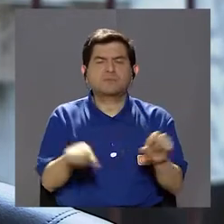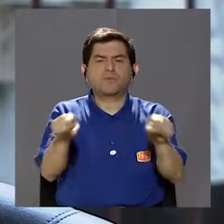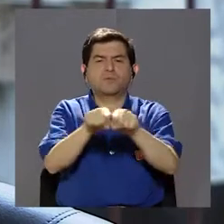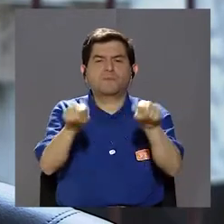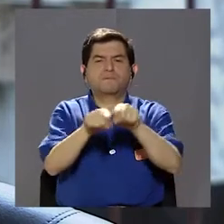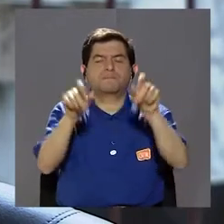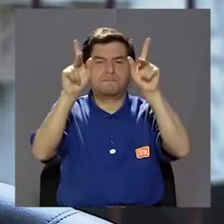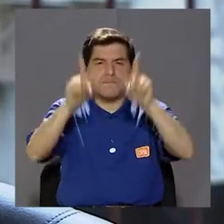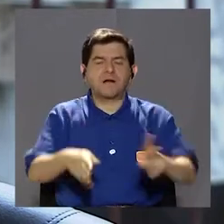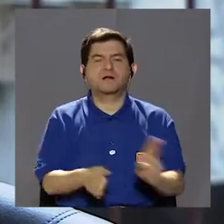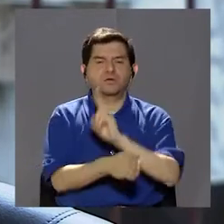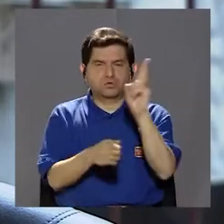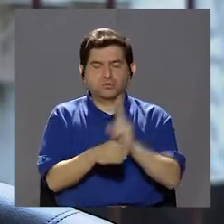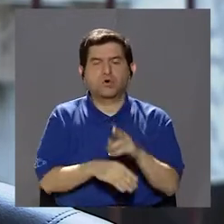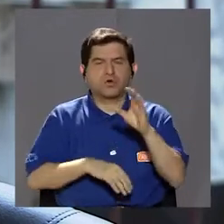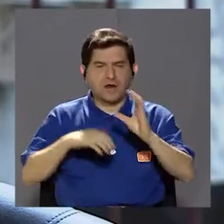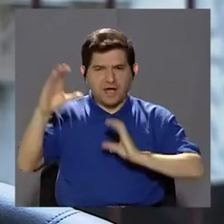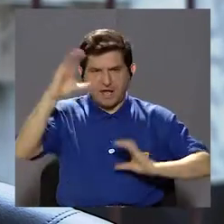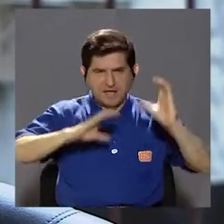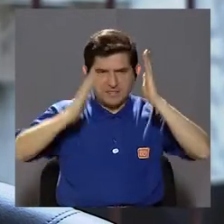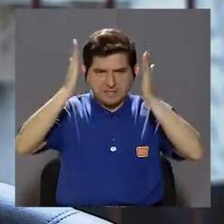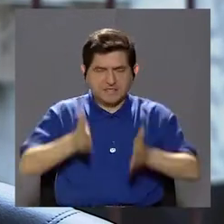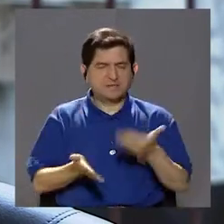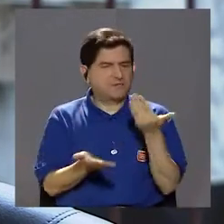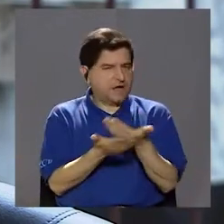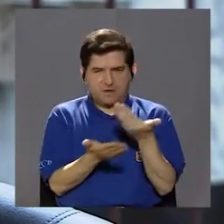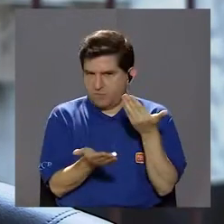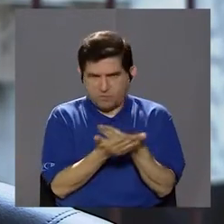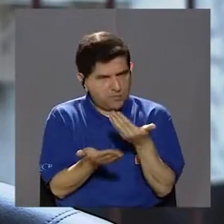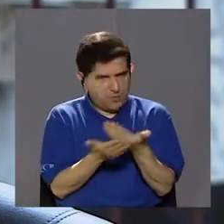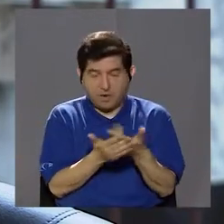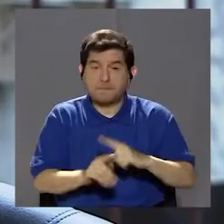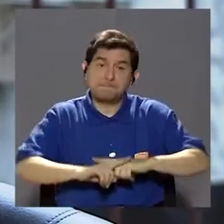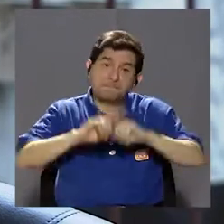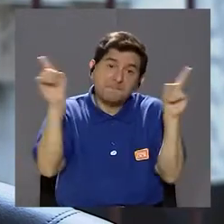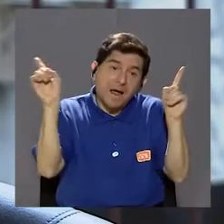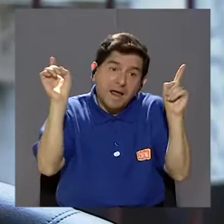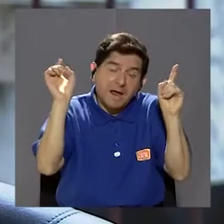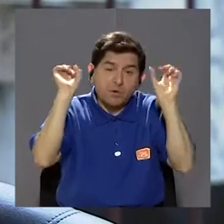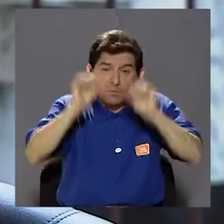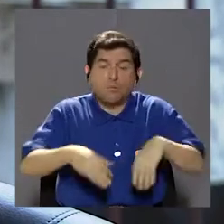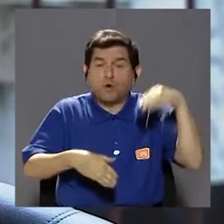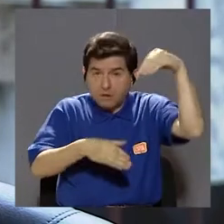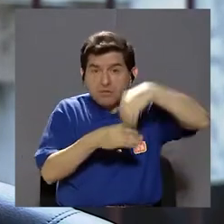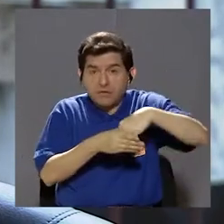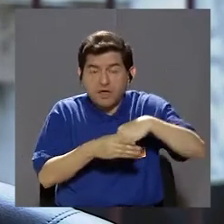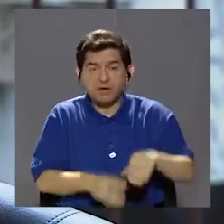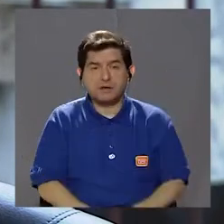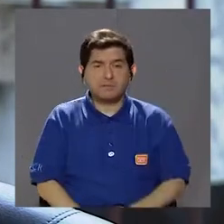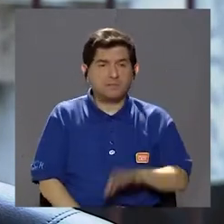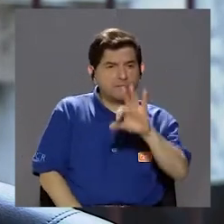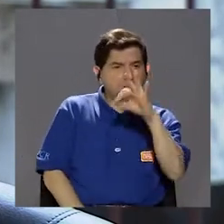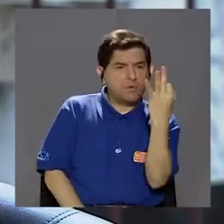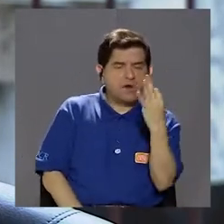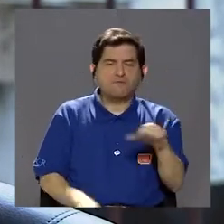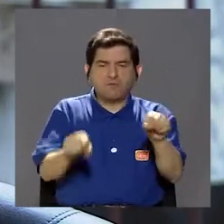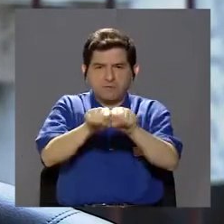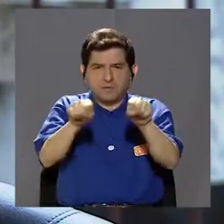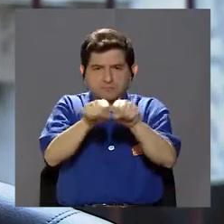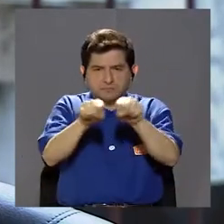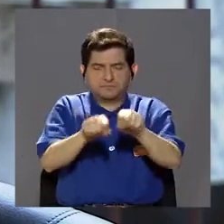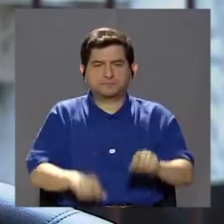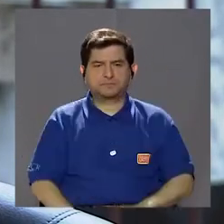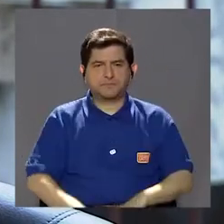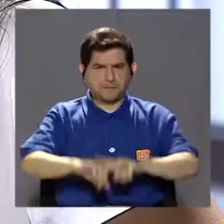tipo de calzado que usa la persona, científicamente no está demostrado que sea así, pero podríamos incluirlo por la posición del